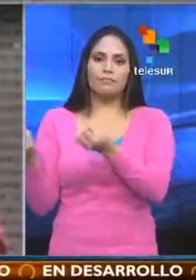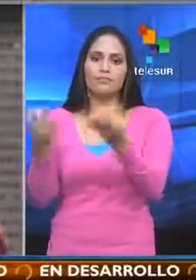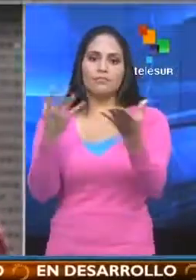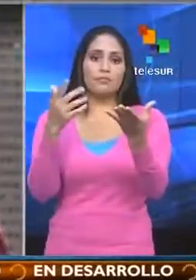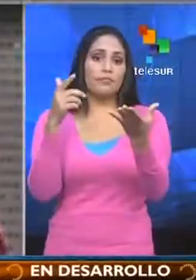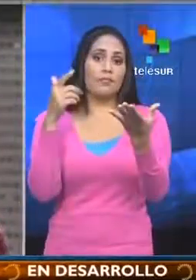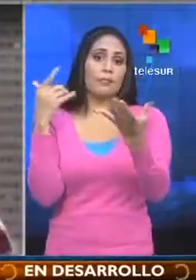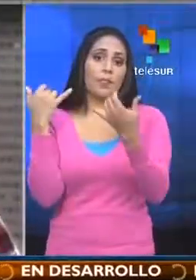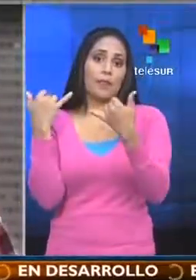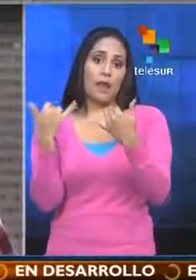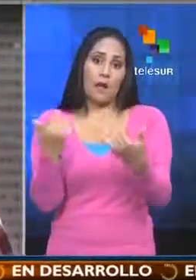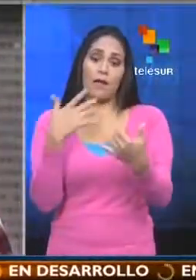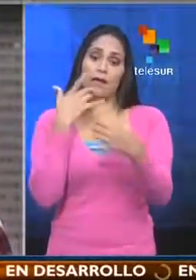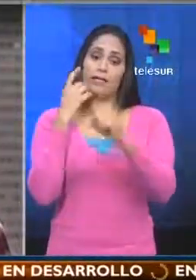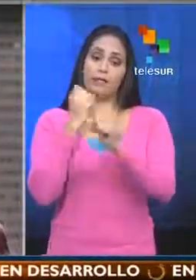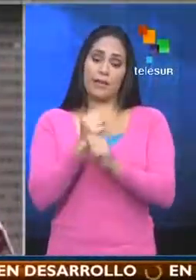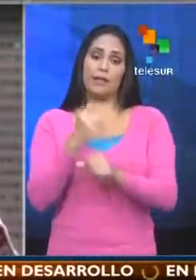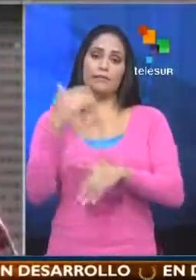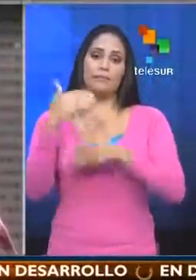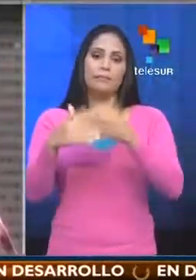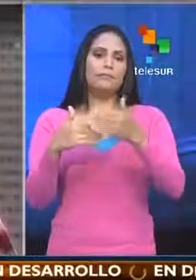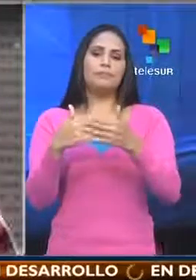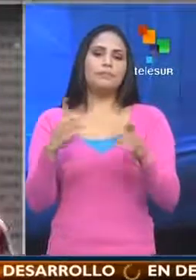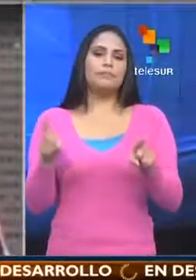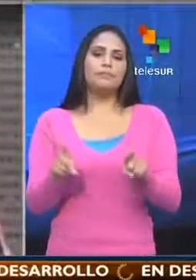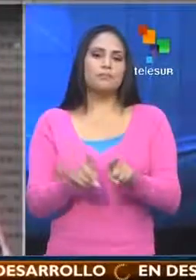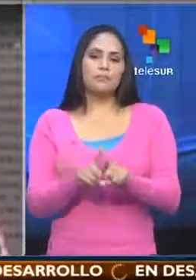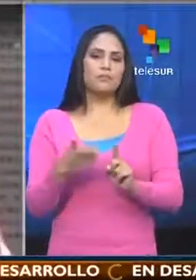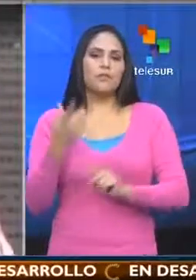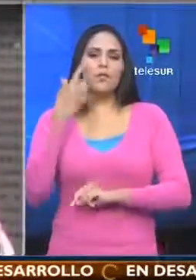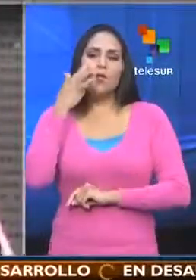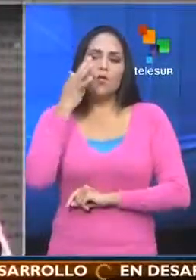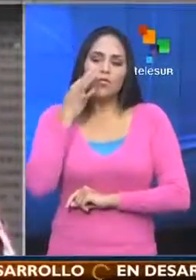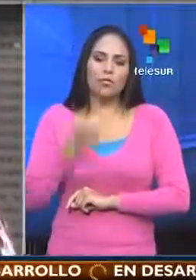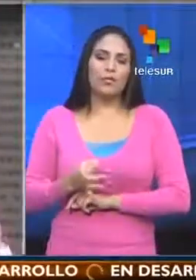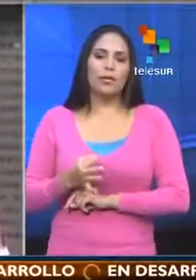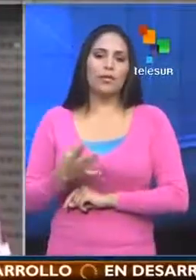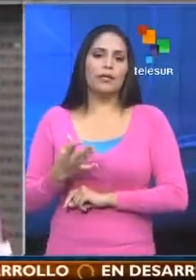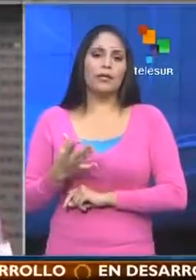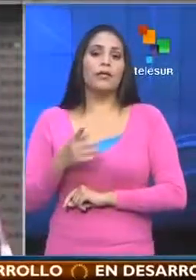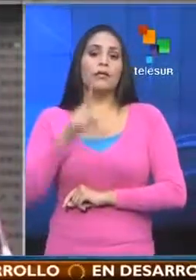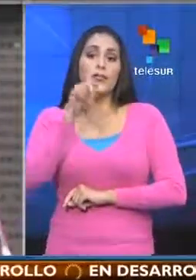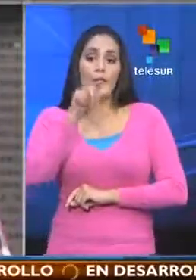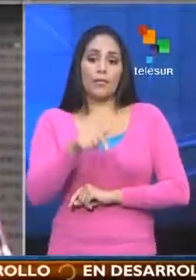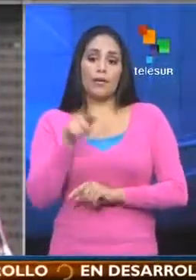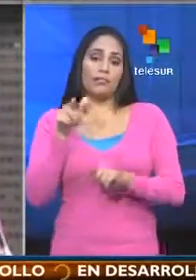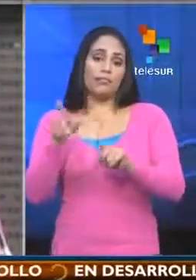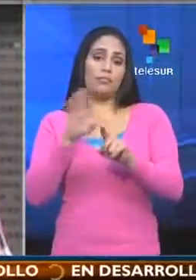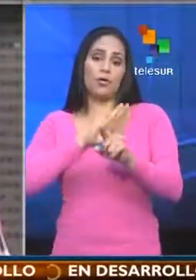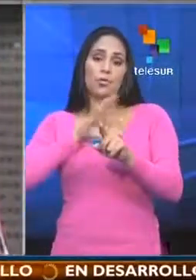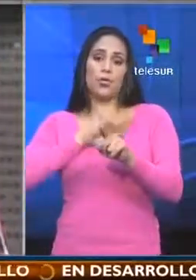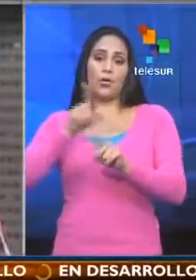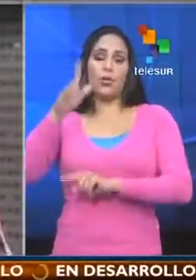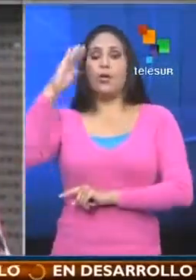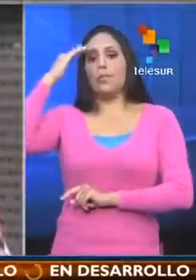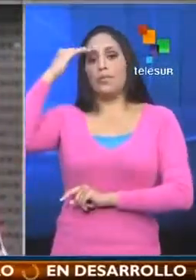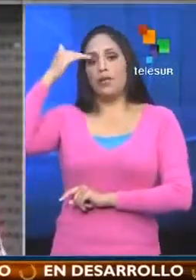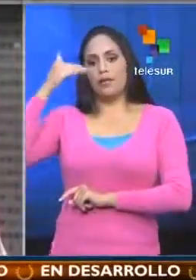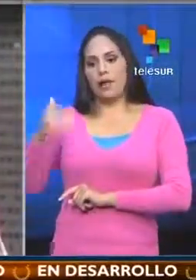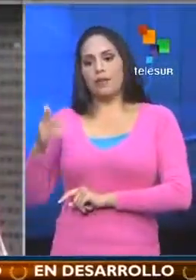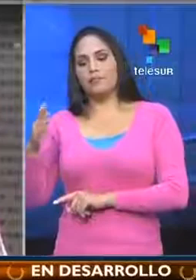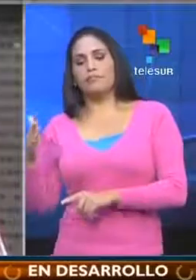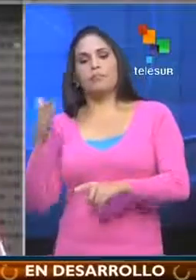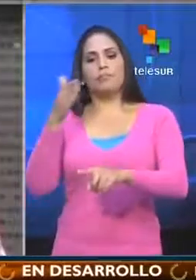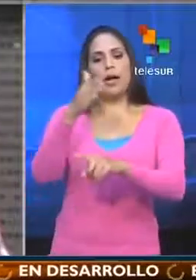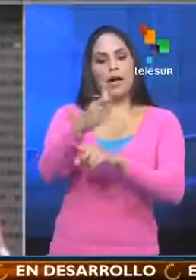momento lo que se viene de aquí en adelante, lo que se espera es como ya es costumbre también, va a llegar allí en primera instancia al